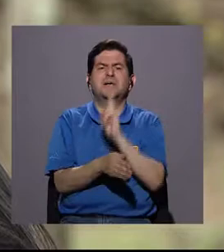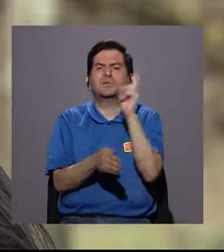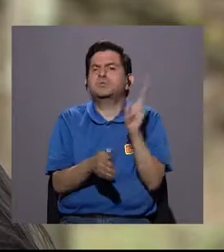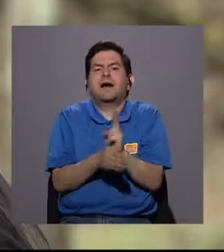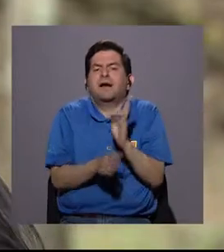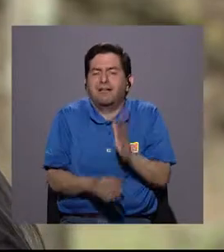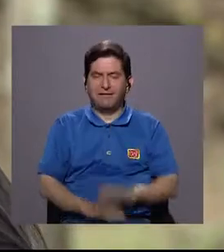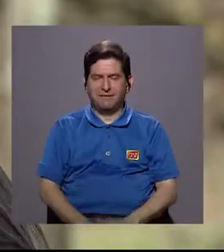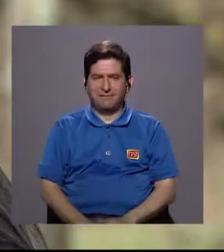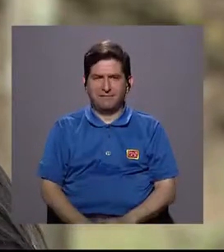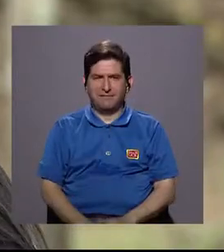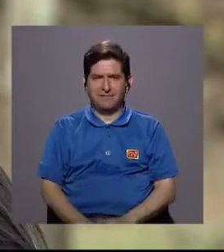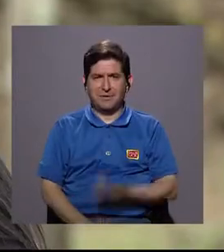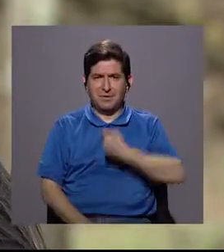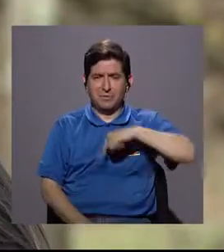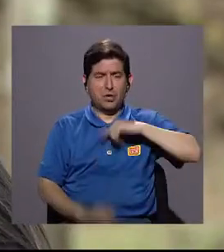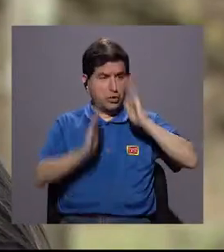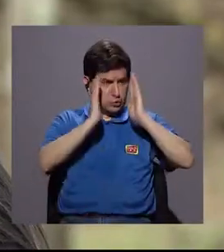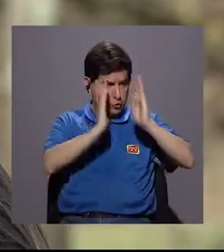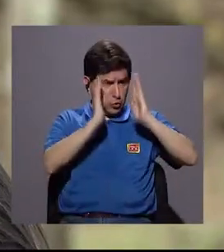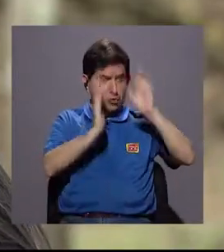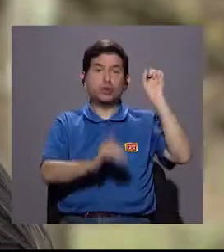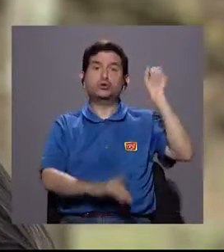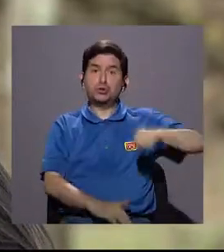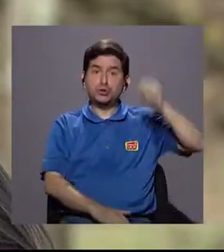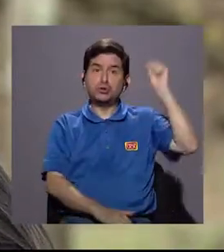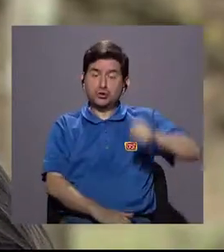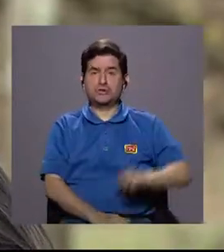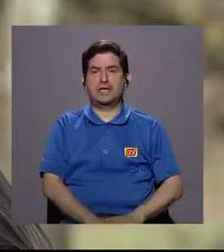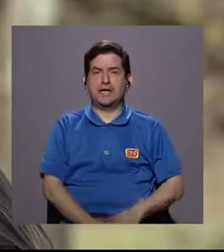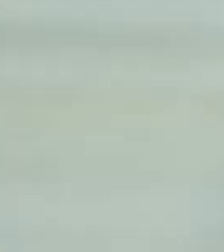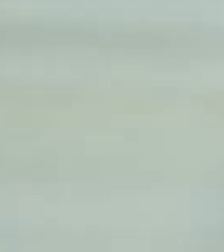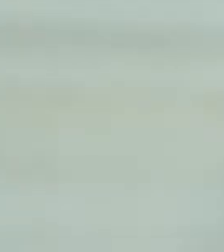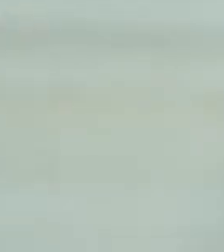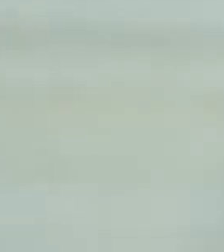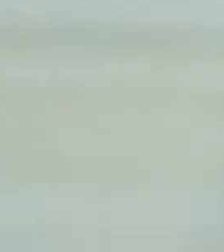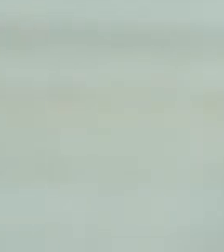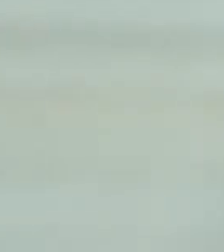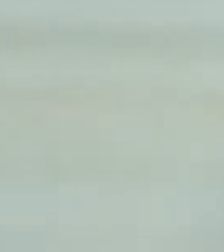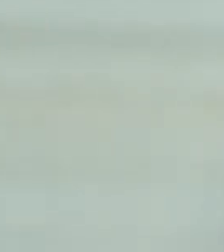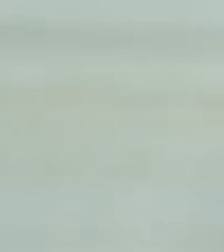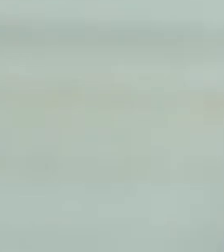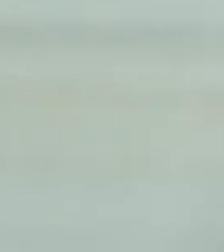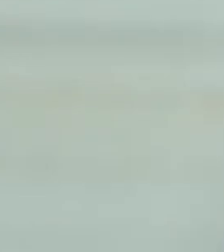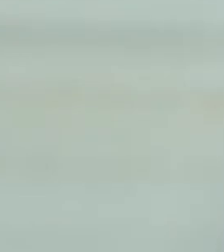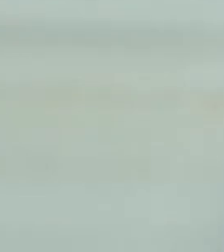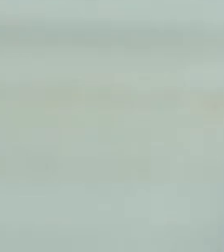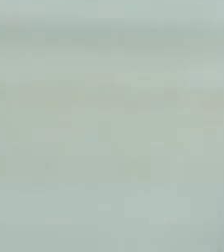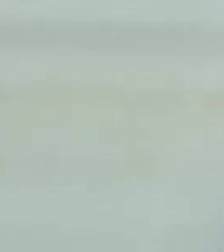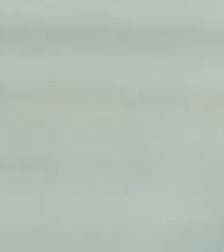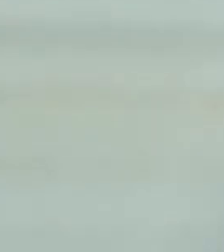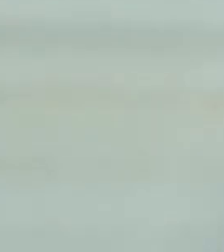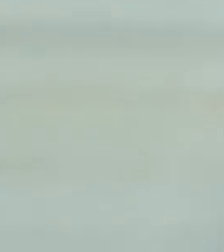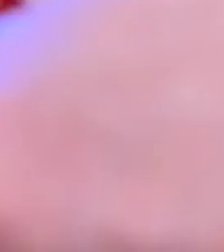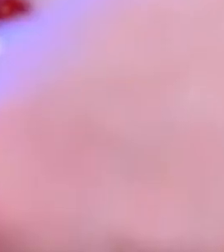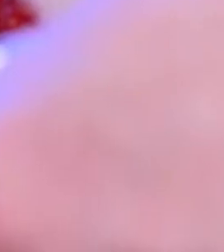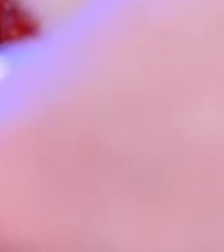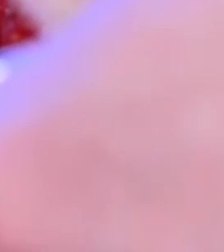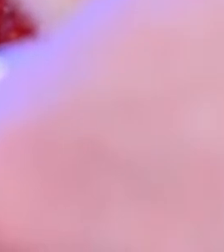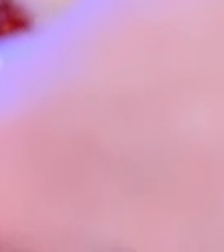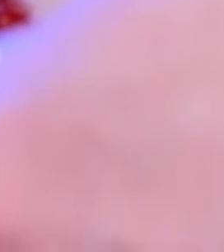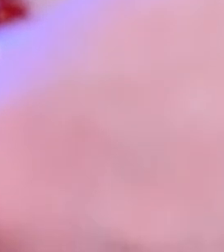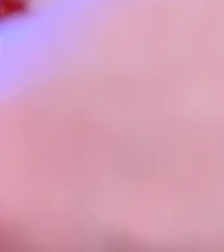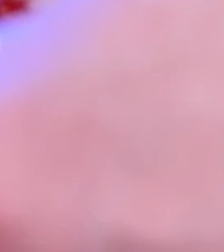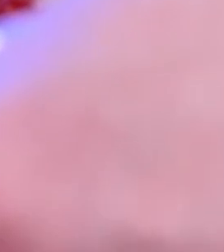utilizamos, porque estamos todos muy atentos y muy atentas a que nos llegue el agua y nos quejamos cuando nos llega y llamamos y las